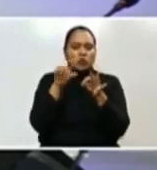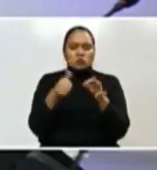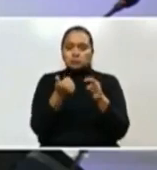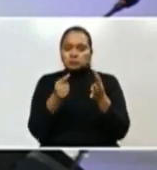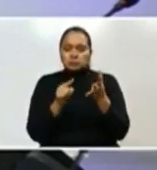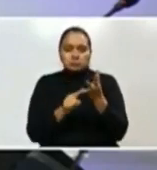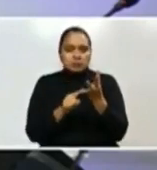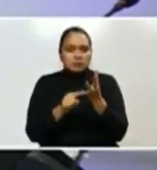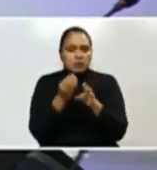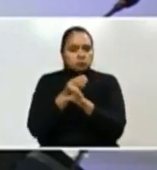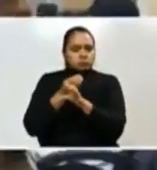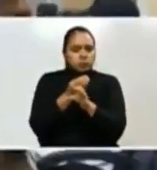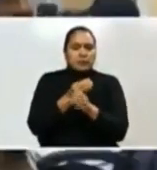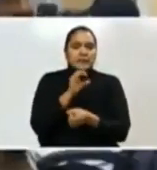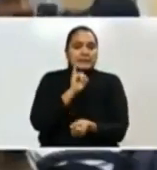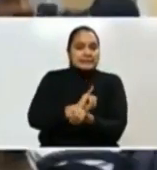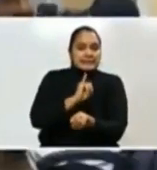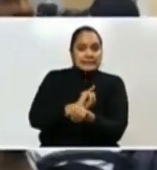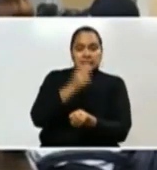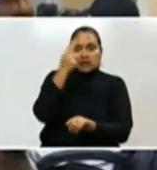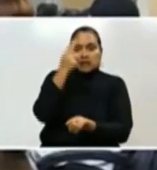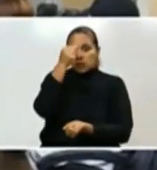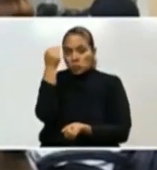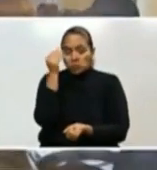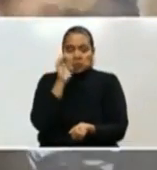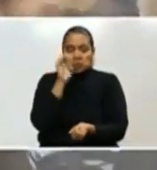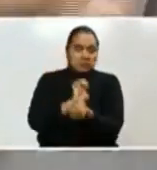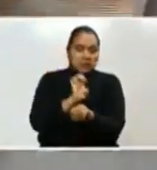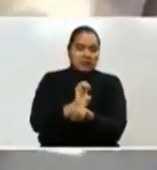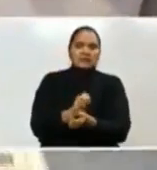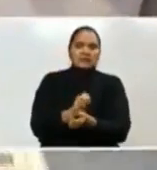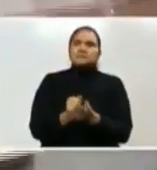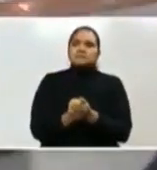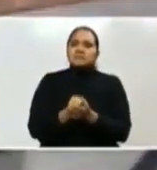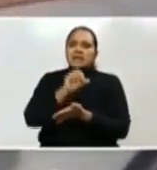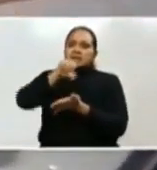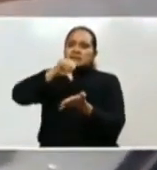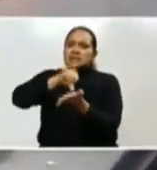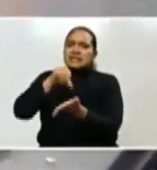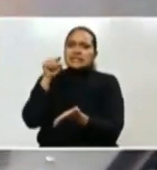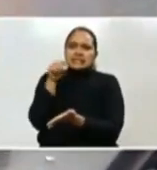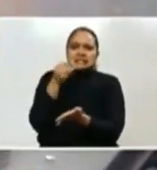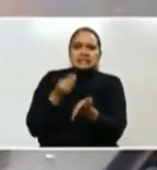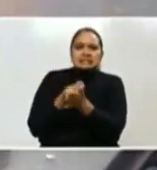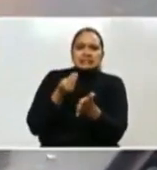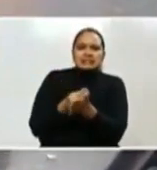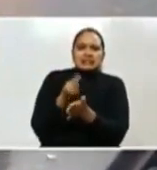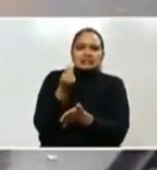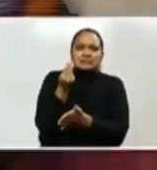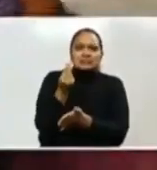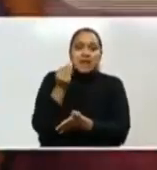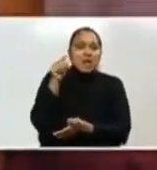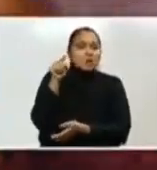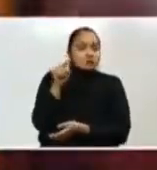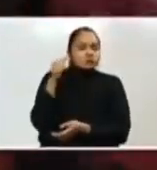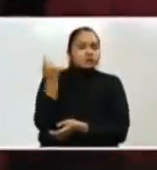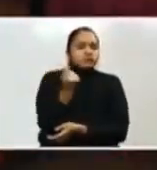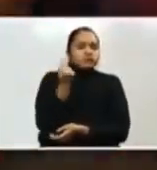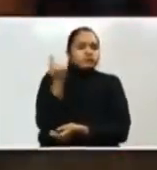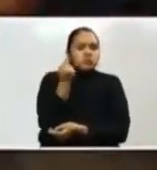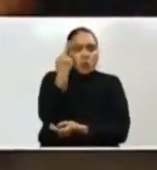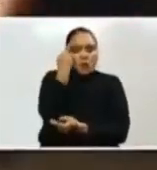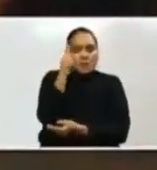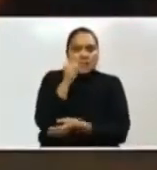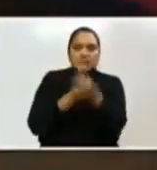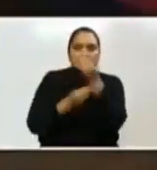Convergencia, de las iglesias. Compañeros alcaldes, este dinero es exclusivamente para